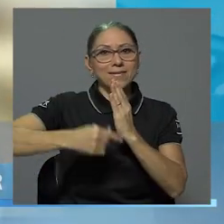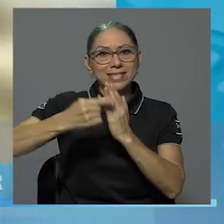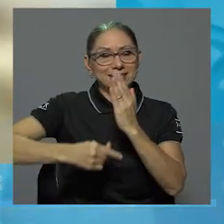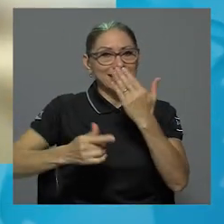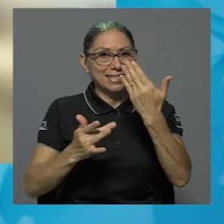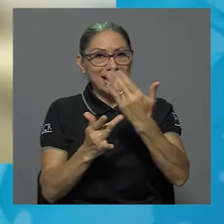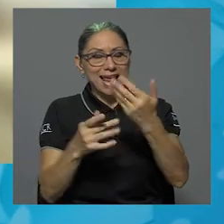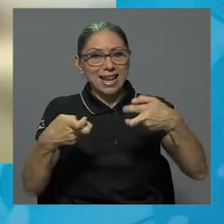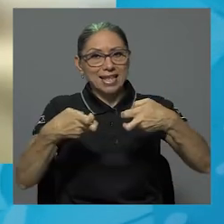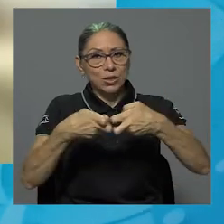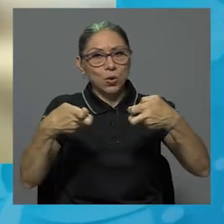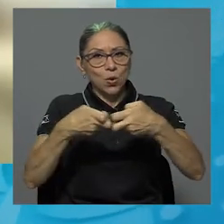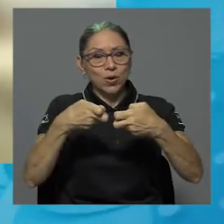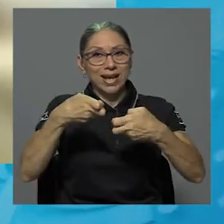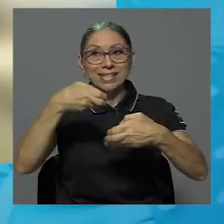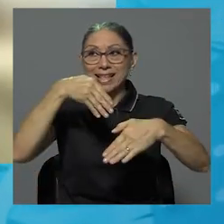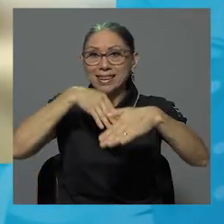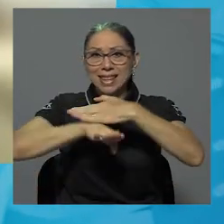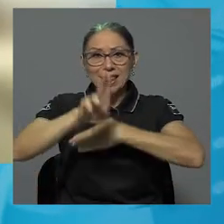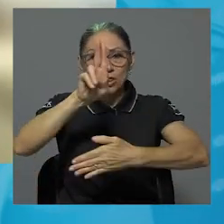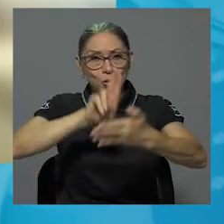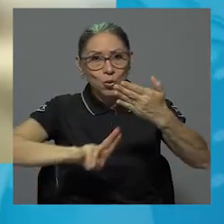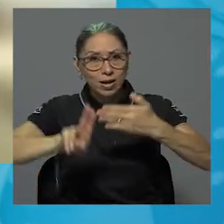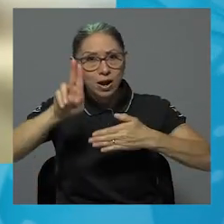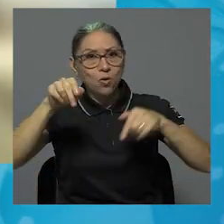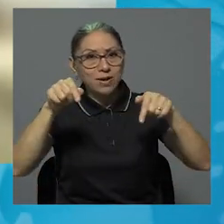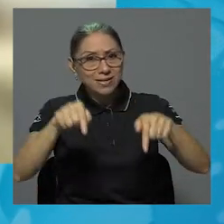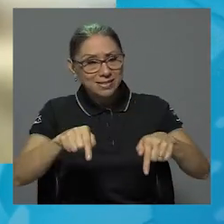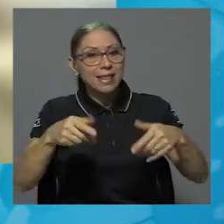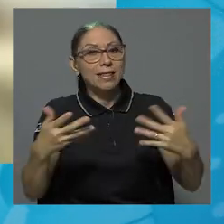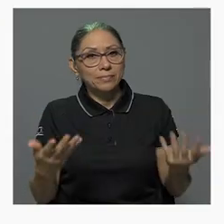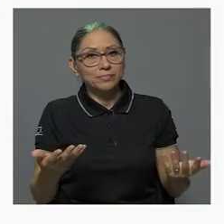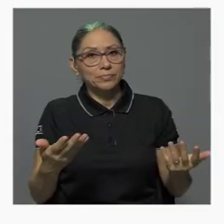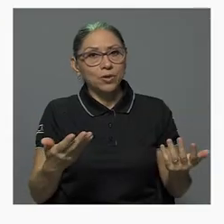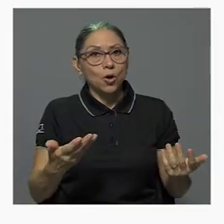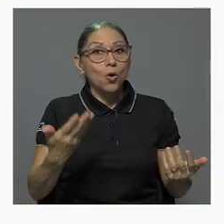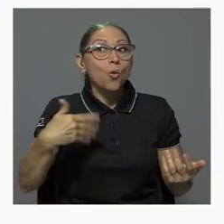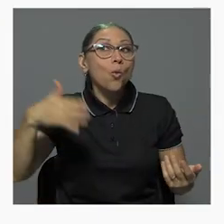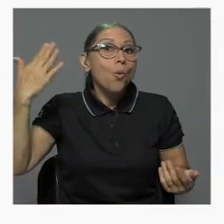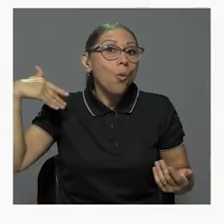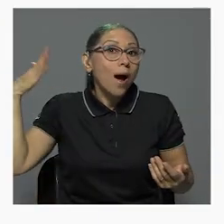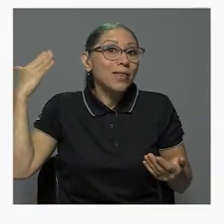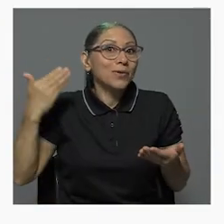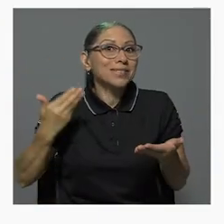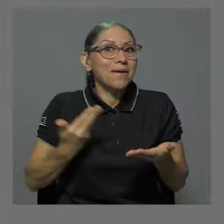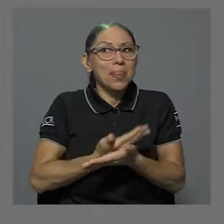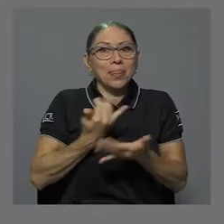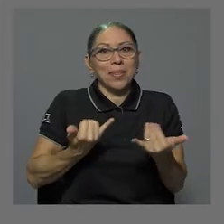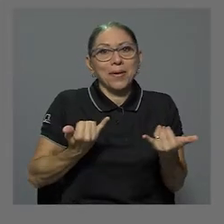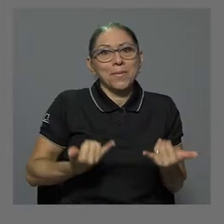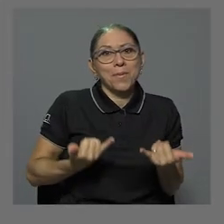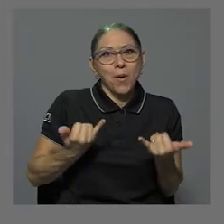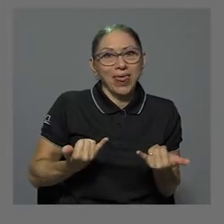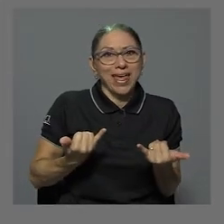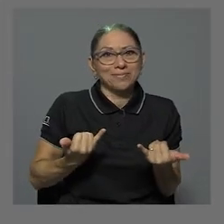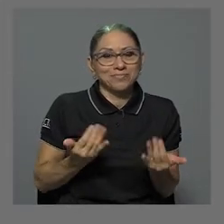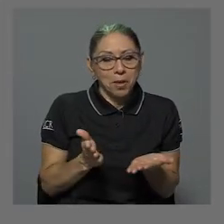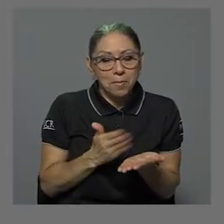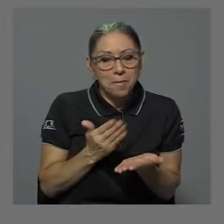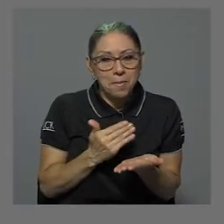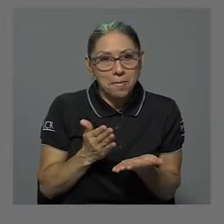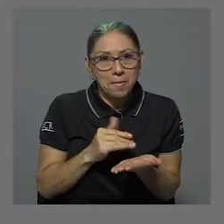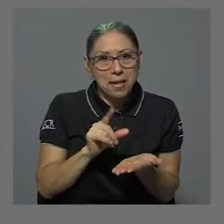dentro de la universidad cuando estaban de moda las revistas impresas.